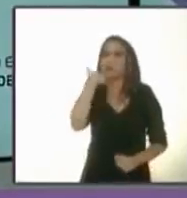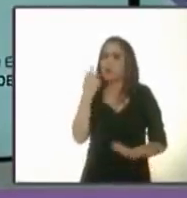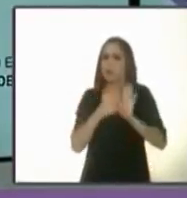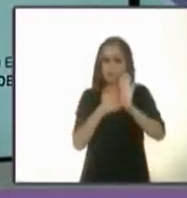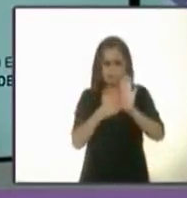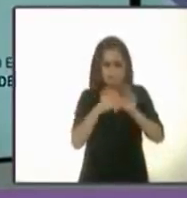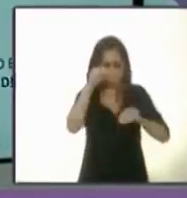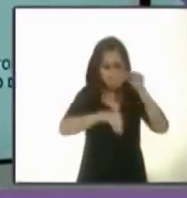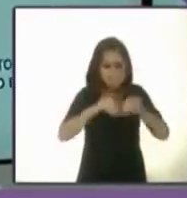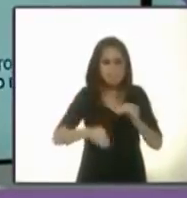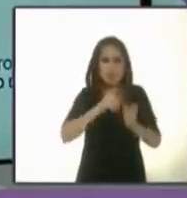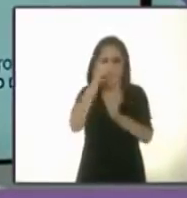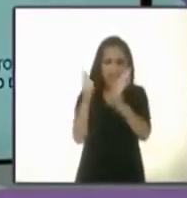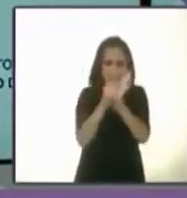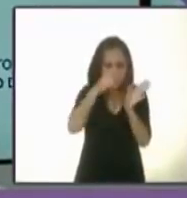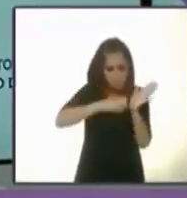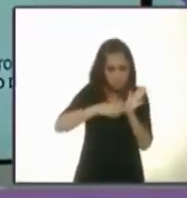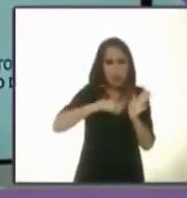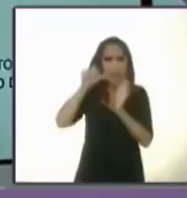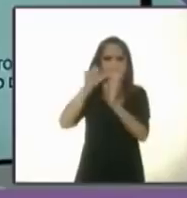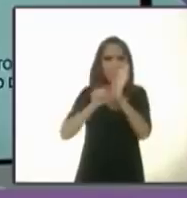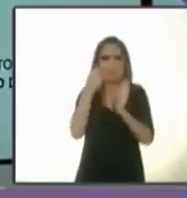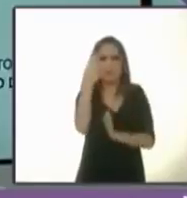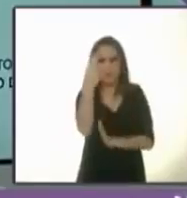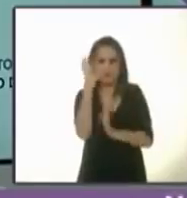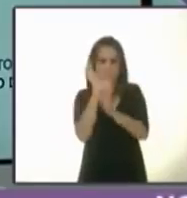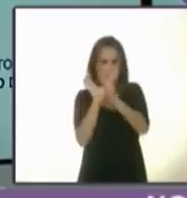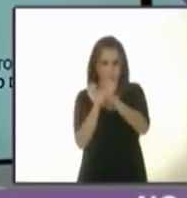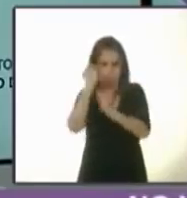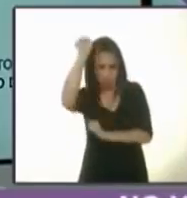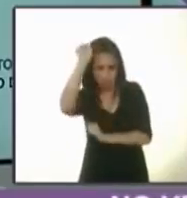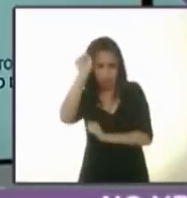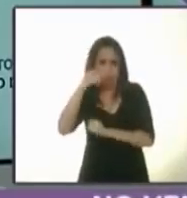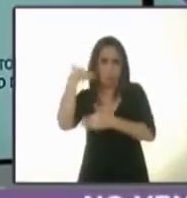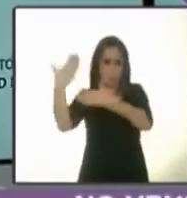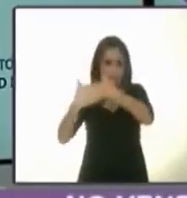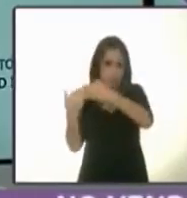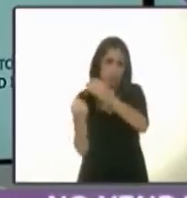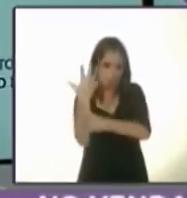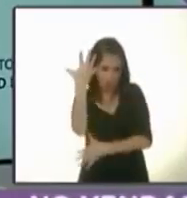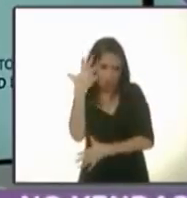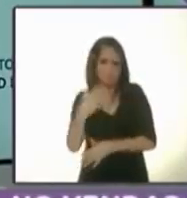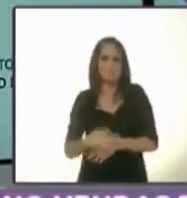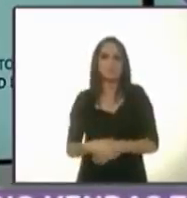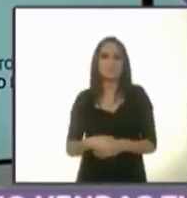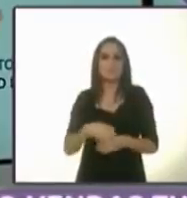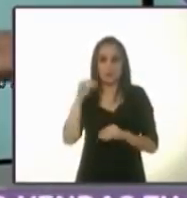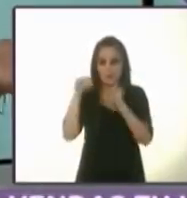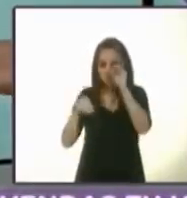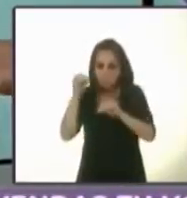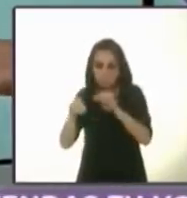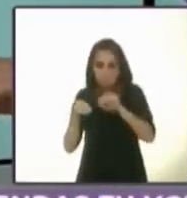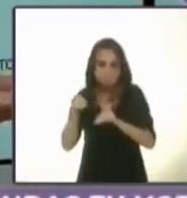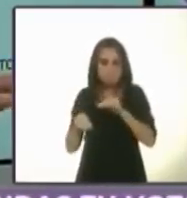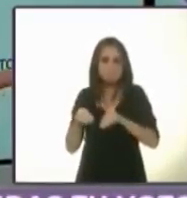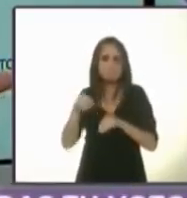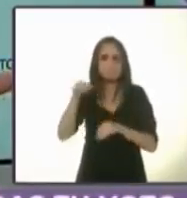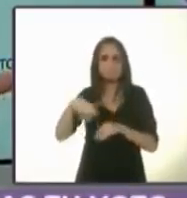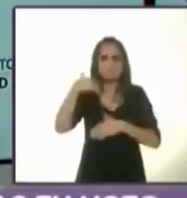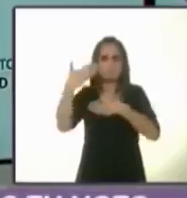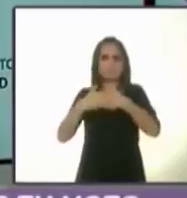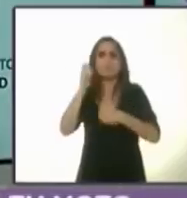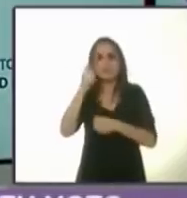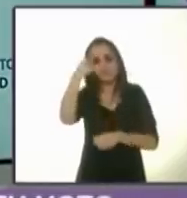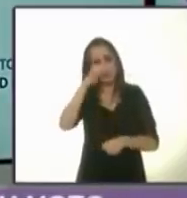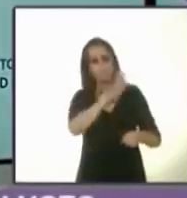de ley al artículo 25 de la Constitución próxima, que va a ser en favor